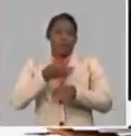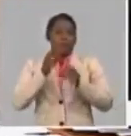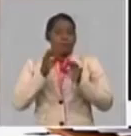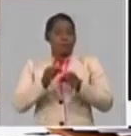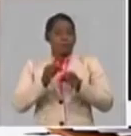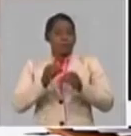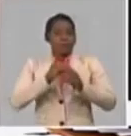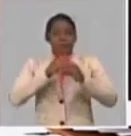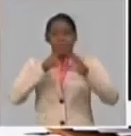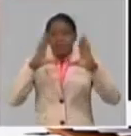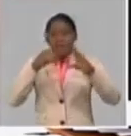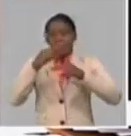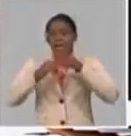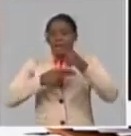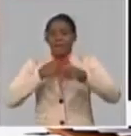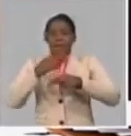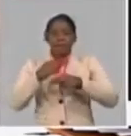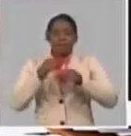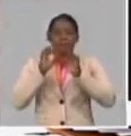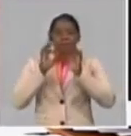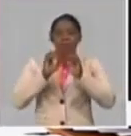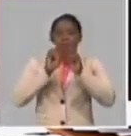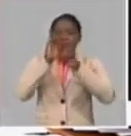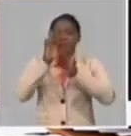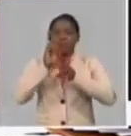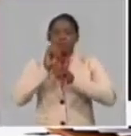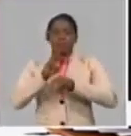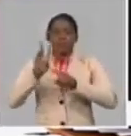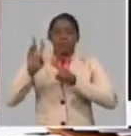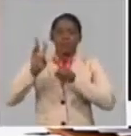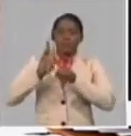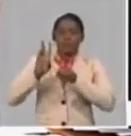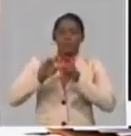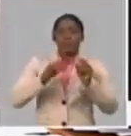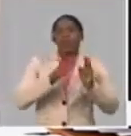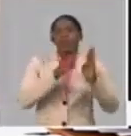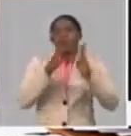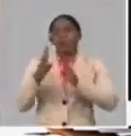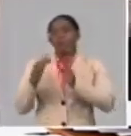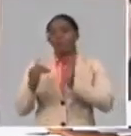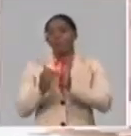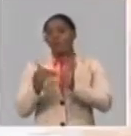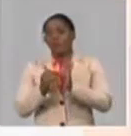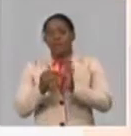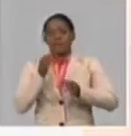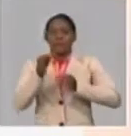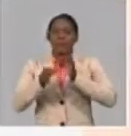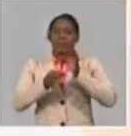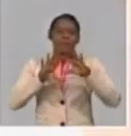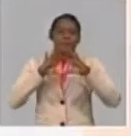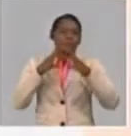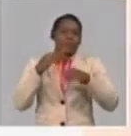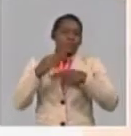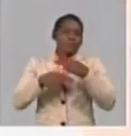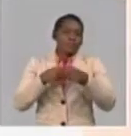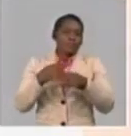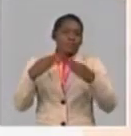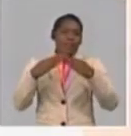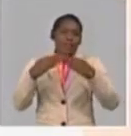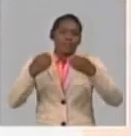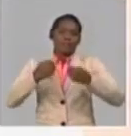tarde a una programación de la televisión para favorecer también el esparcimiento, la recreación de esas familias reunidas.